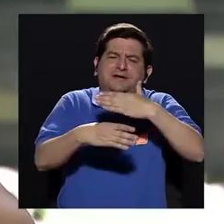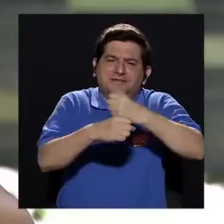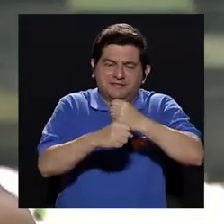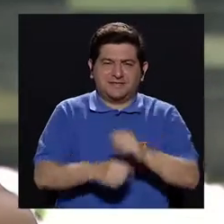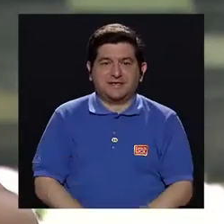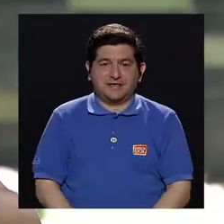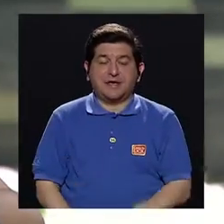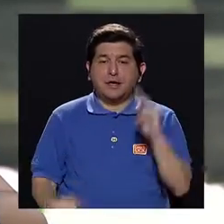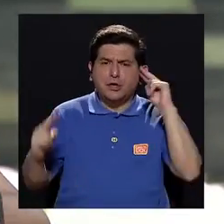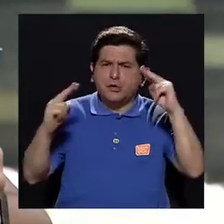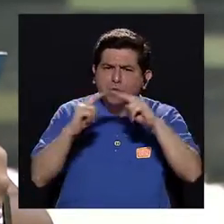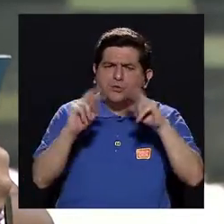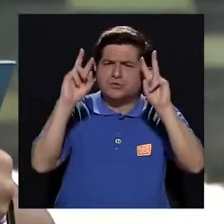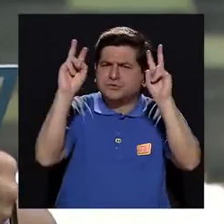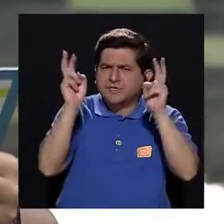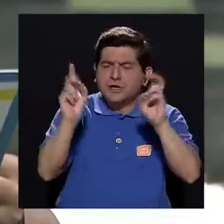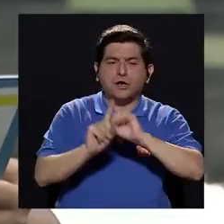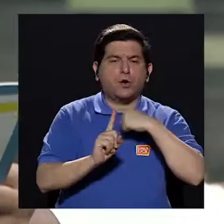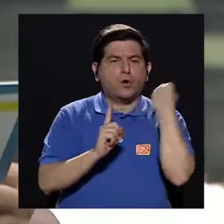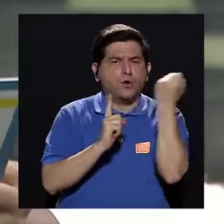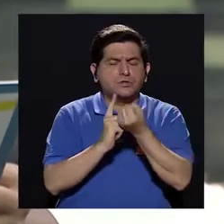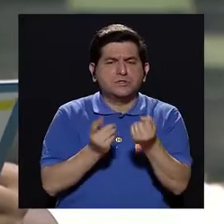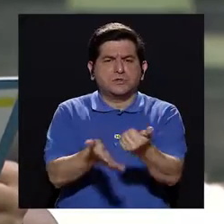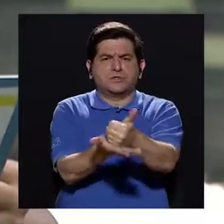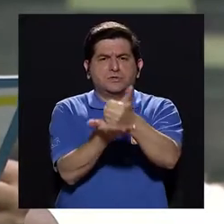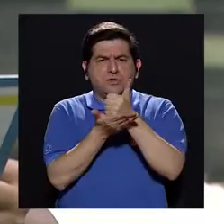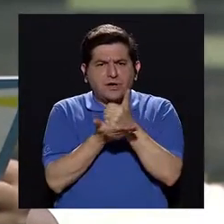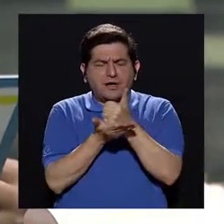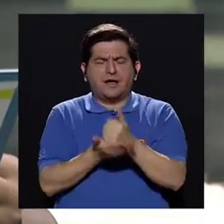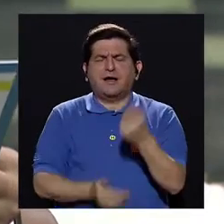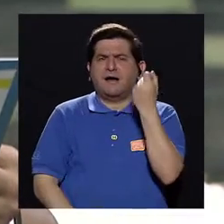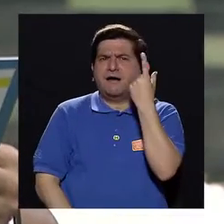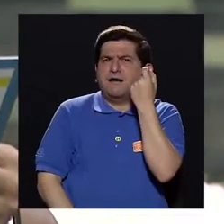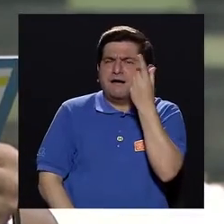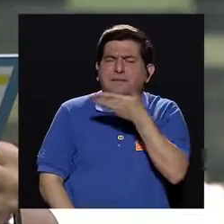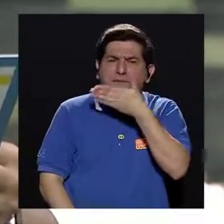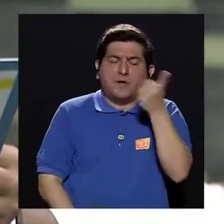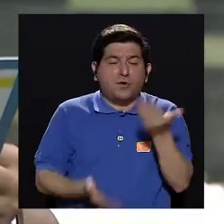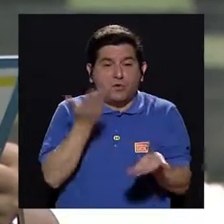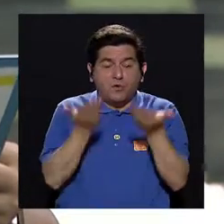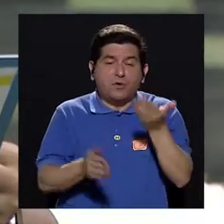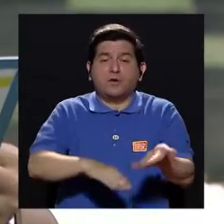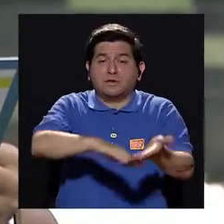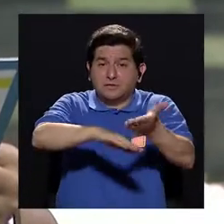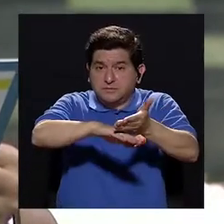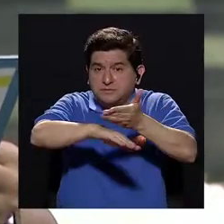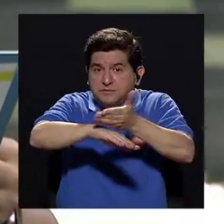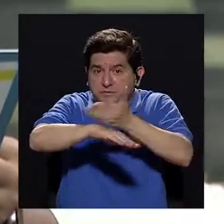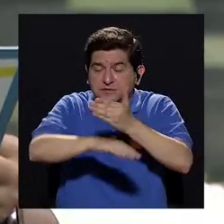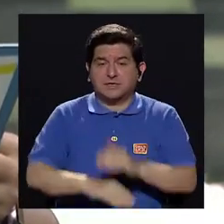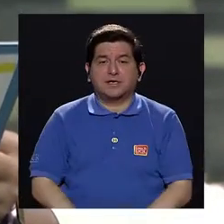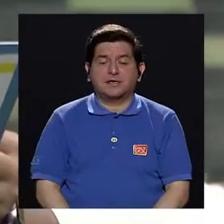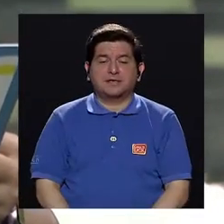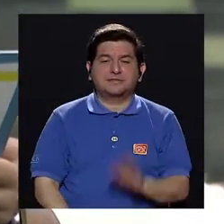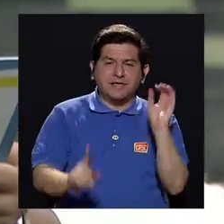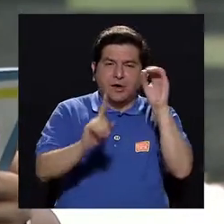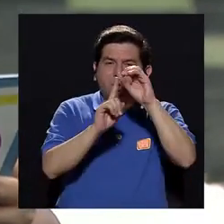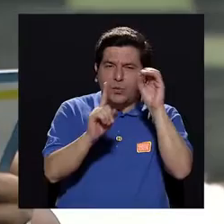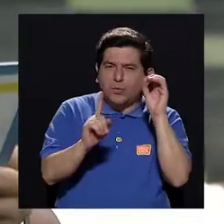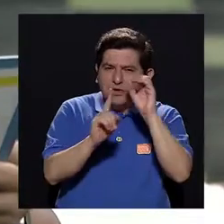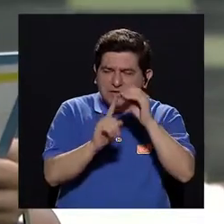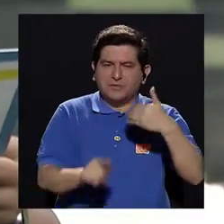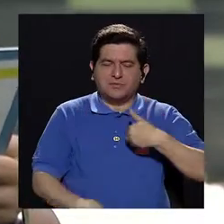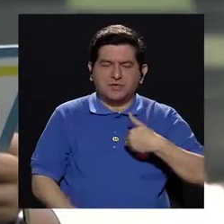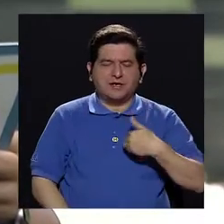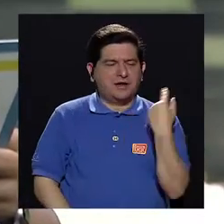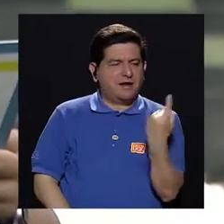es, y conocer más sobre algún tema o situación que nos pueda ayudar a entender mejor y quizás a mejorar. Es nuestro objetivo